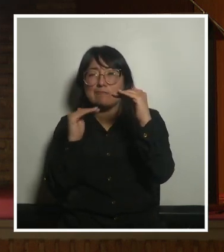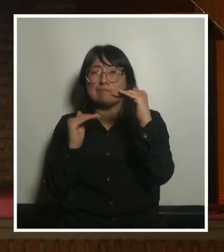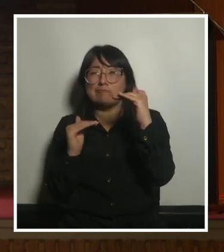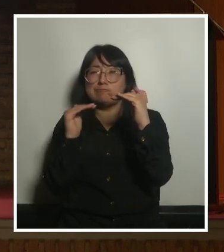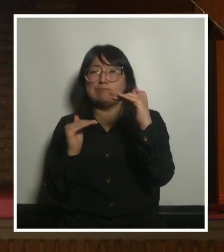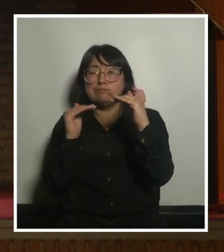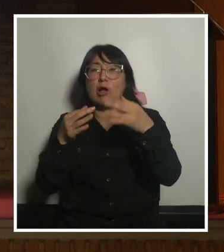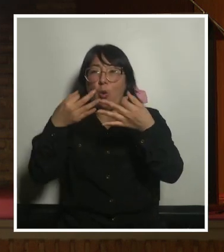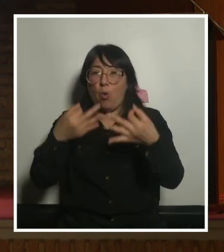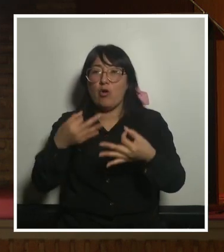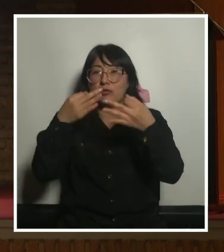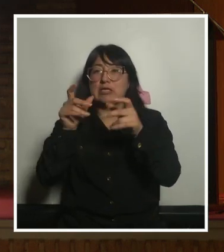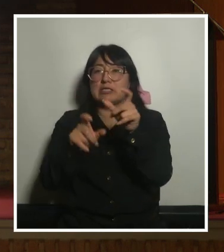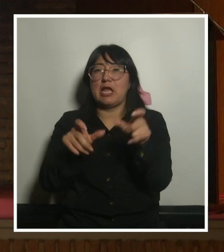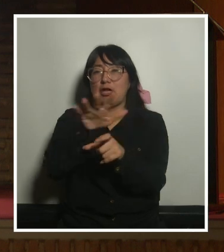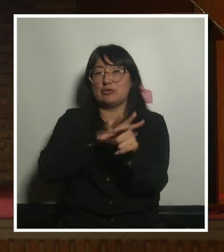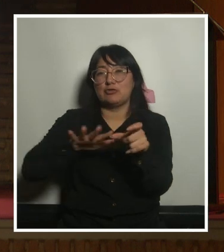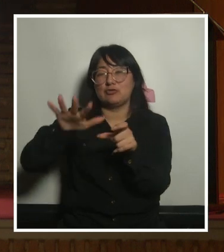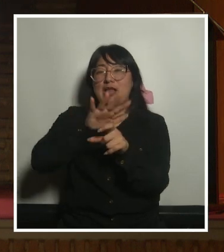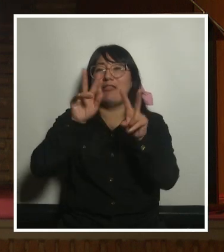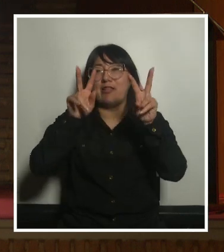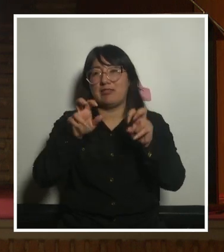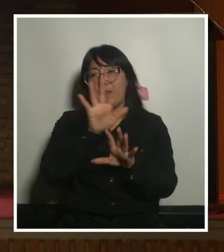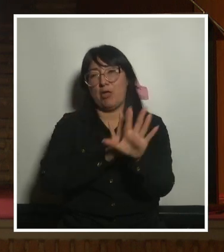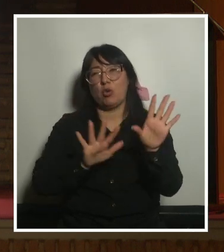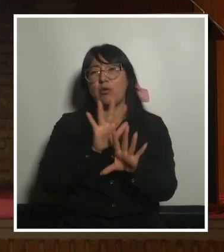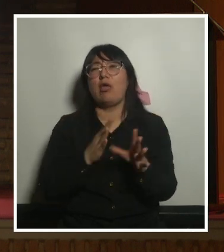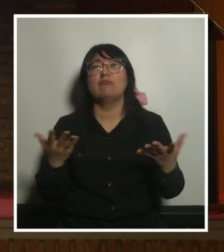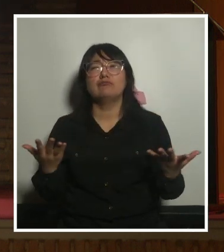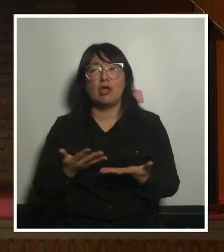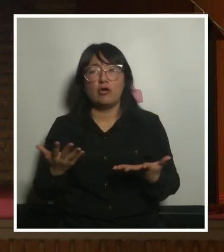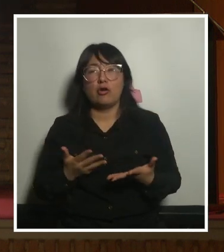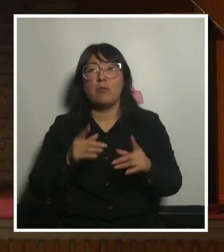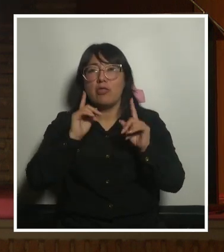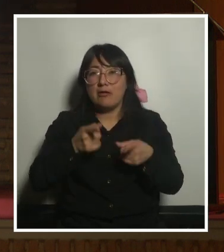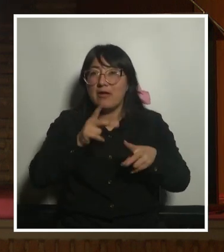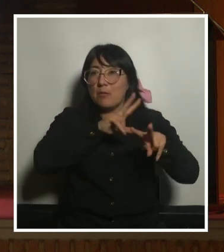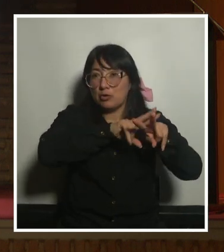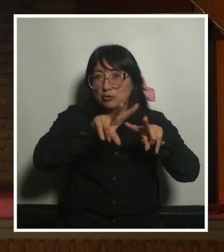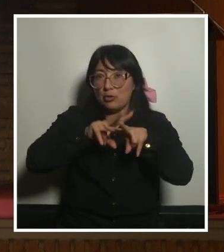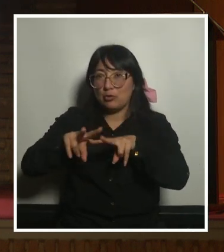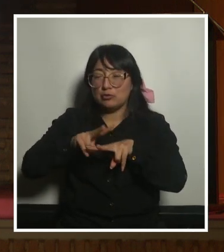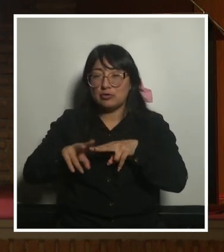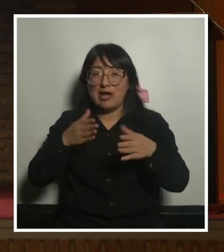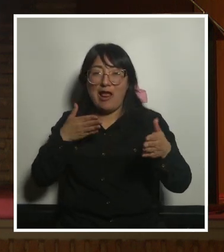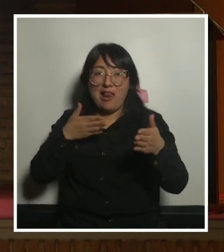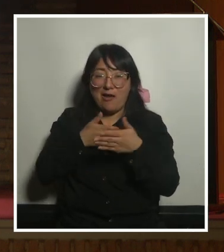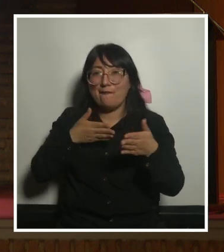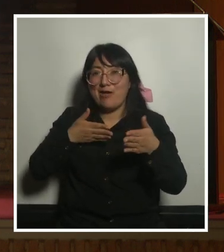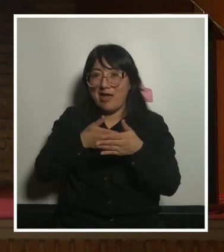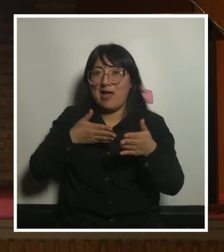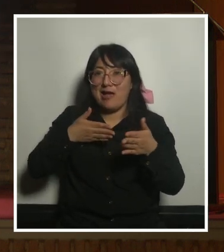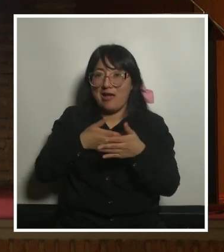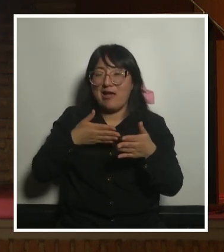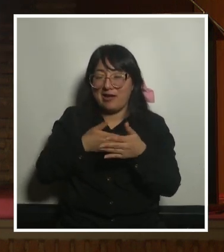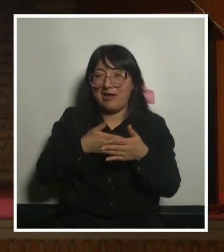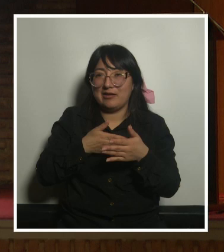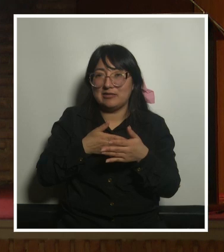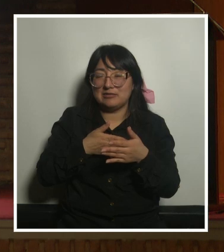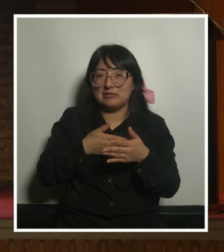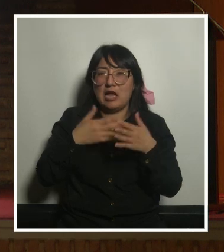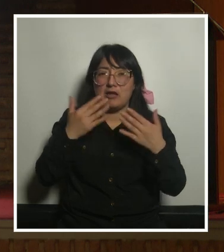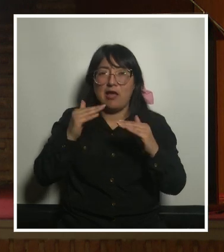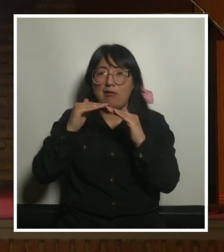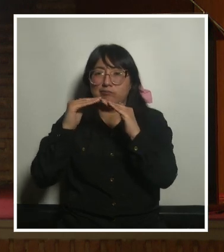social de corresponsabilidad social de los cuidados es decir tenemos que resolver la brecha que existe la feminización las